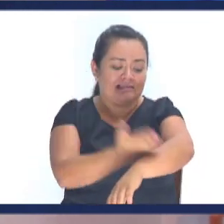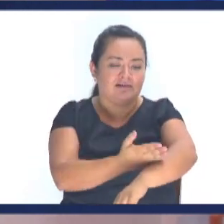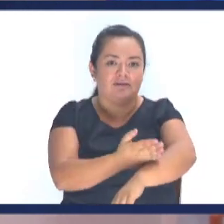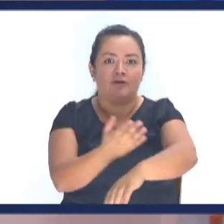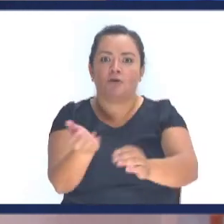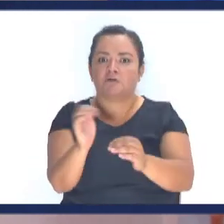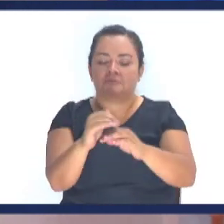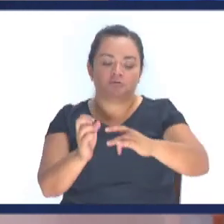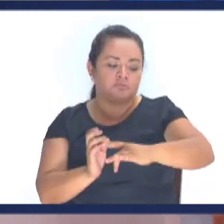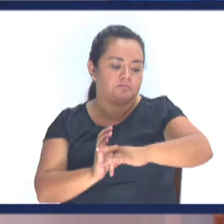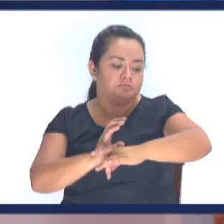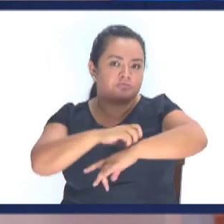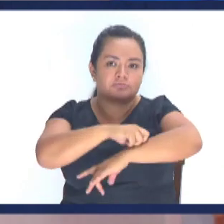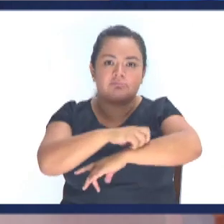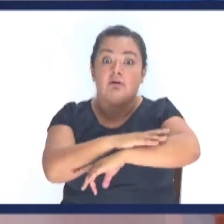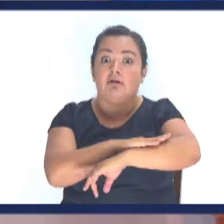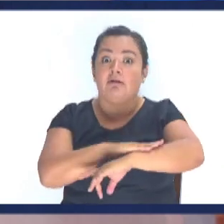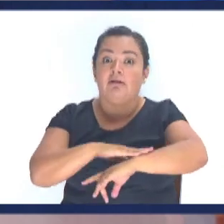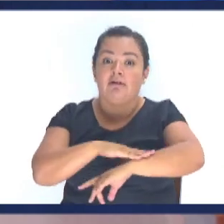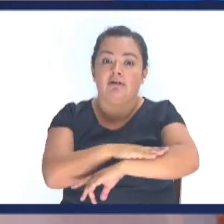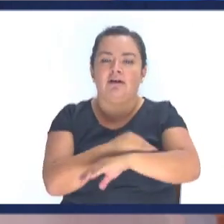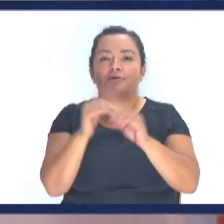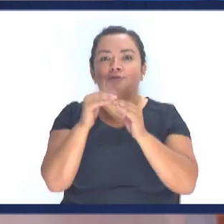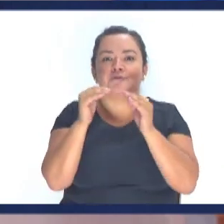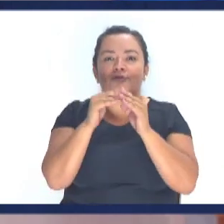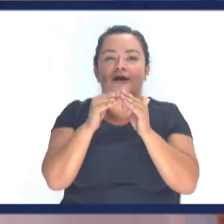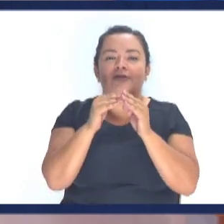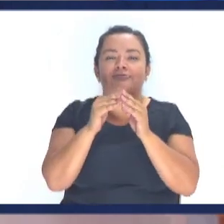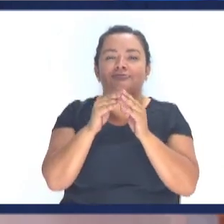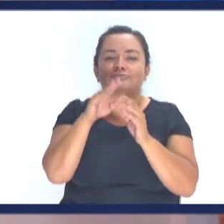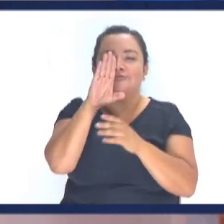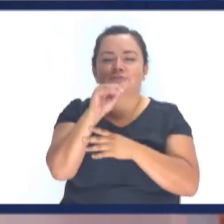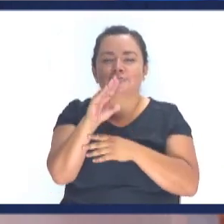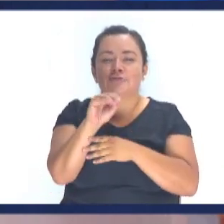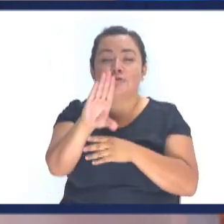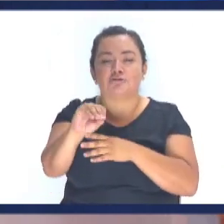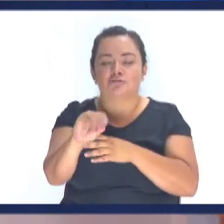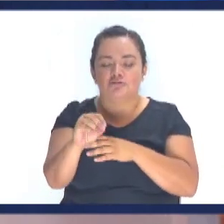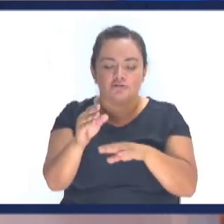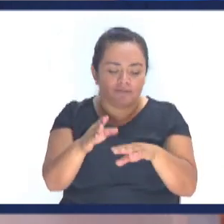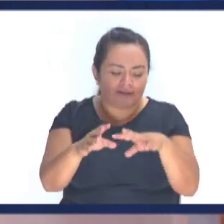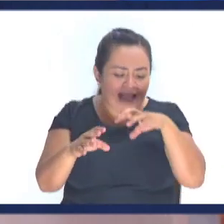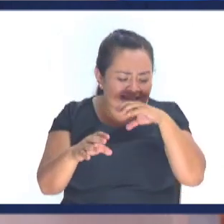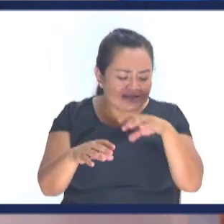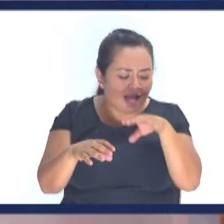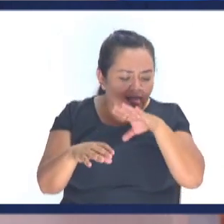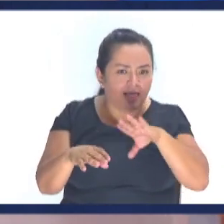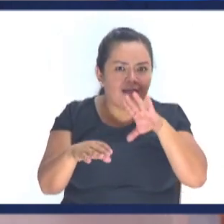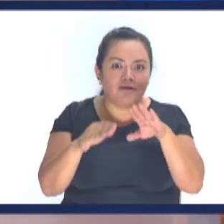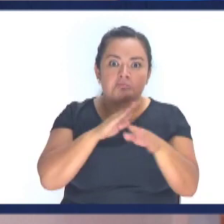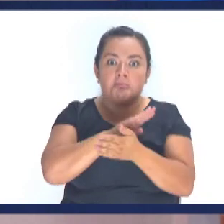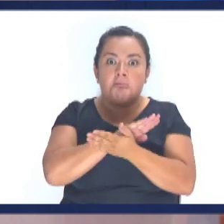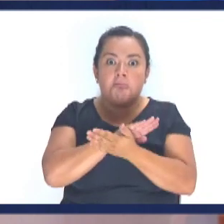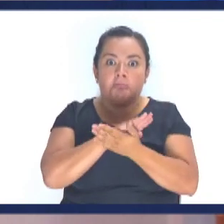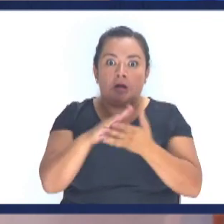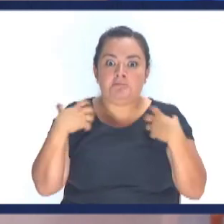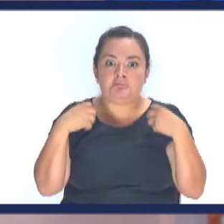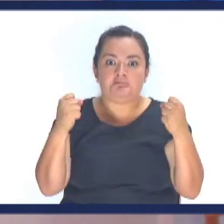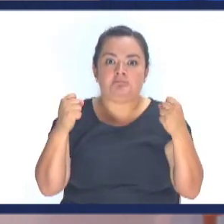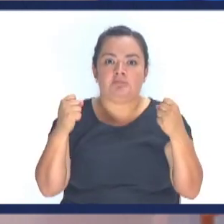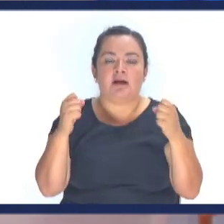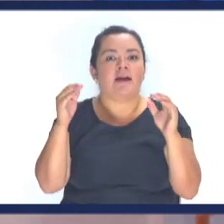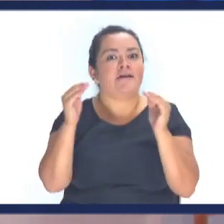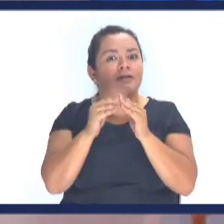cura Y cuando los chuchos Se hieran las pezuñas Y las lamen Y se cura Y cuando usted Le pega la pedrada al mango